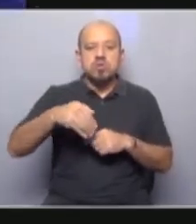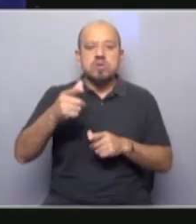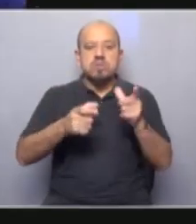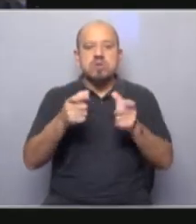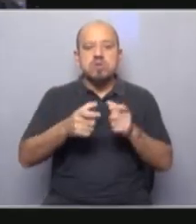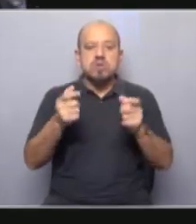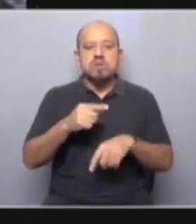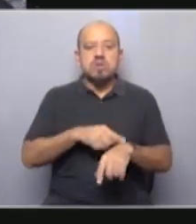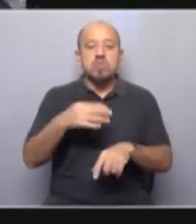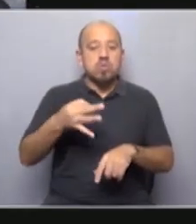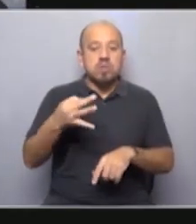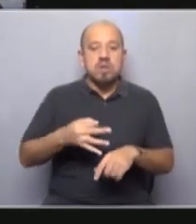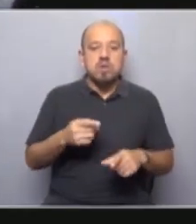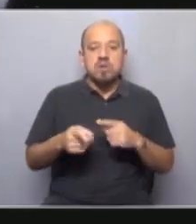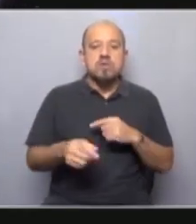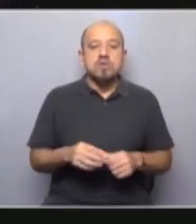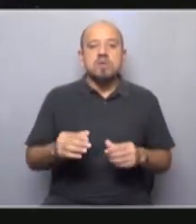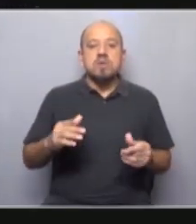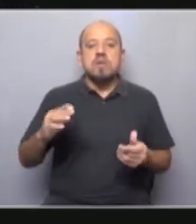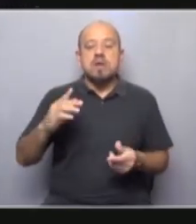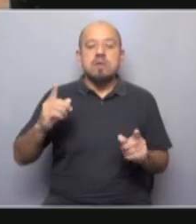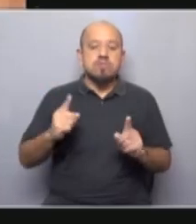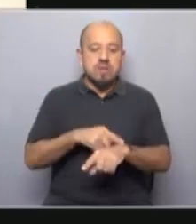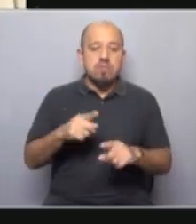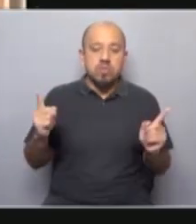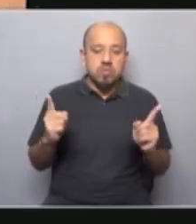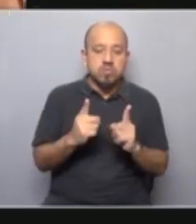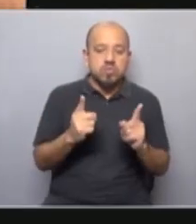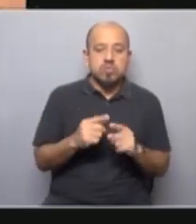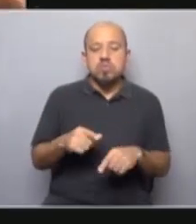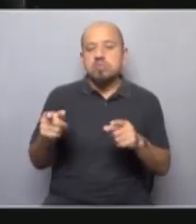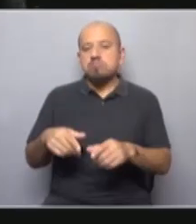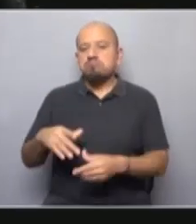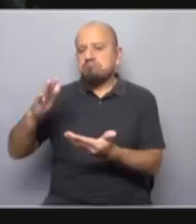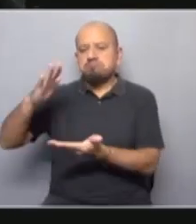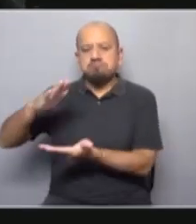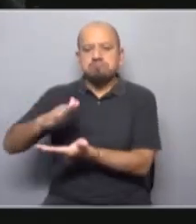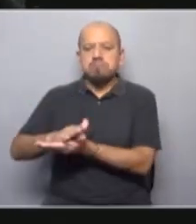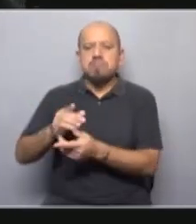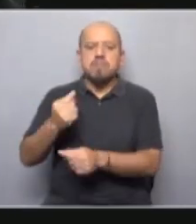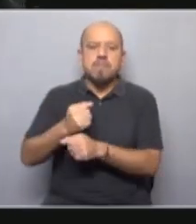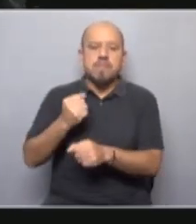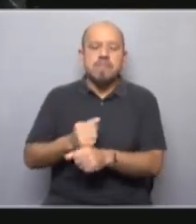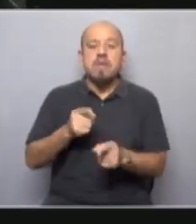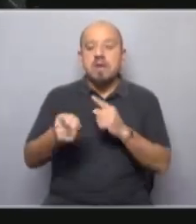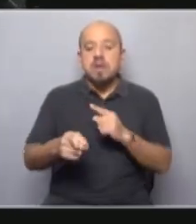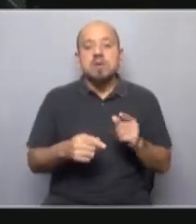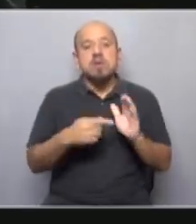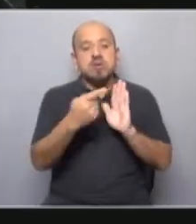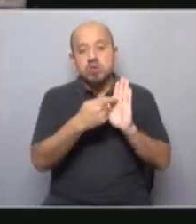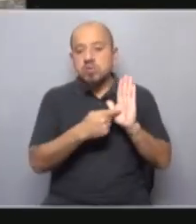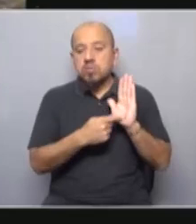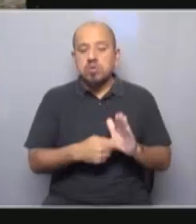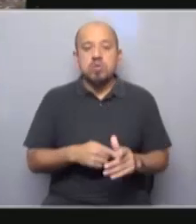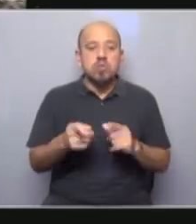tiempo completo. La reducción de jornadas laborales, la destrucción de puestos de trabajo y el aumento de la brecha fueron señas características de estos últimos